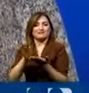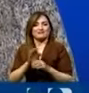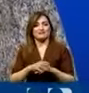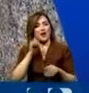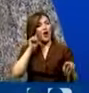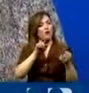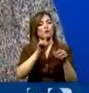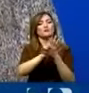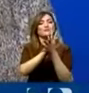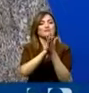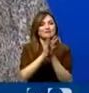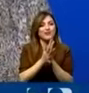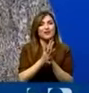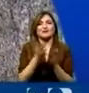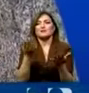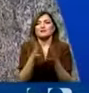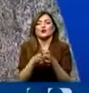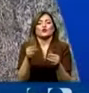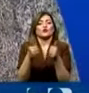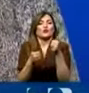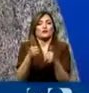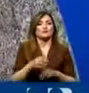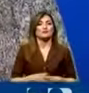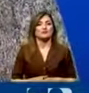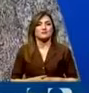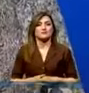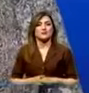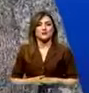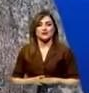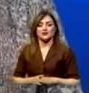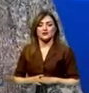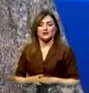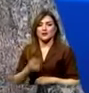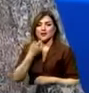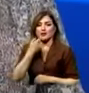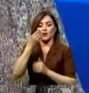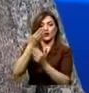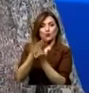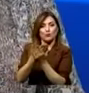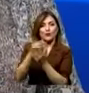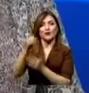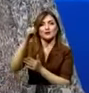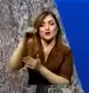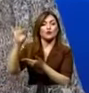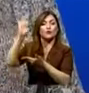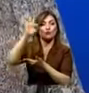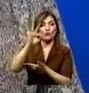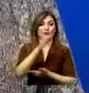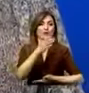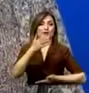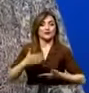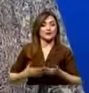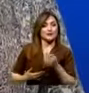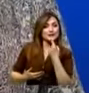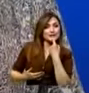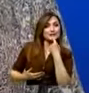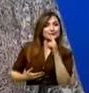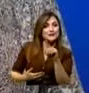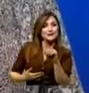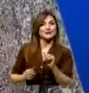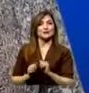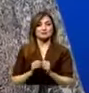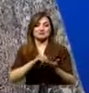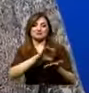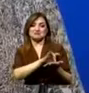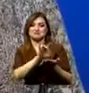No, Liz, yo no he dicho en ningún momento que la muerte cruzada... No, lo dijo ayer el vocero de la presidencia. Decía que las condiciones no están dadas y que por